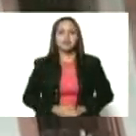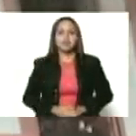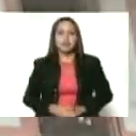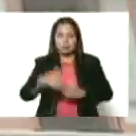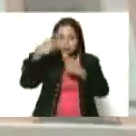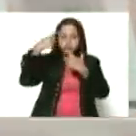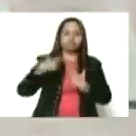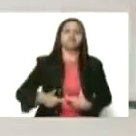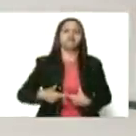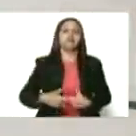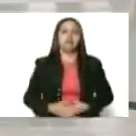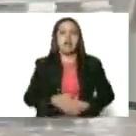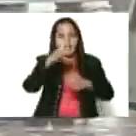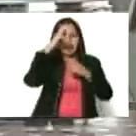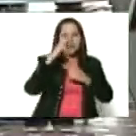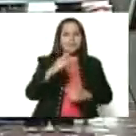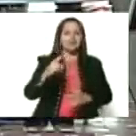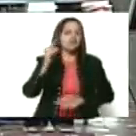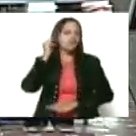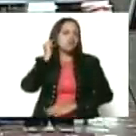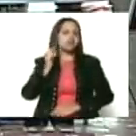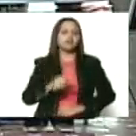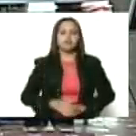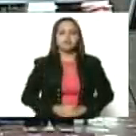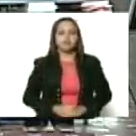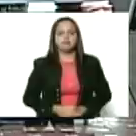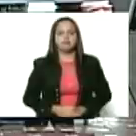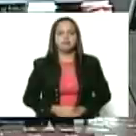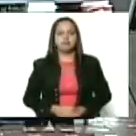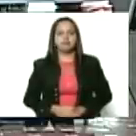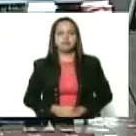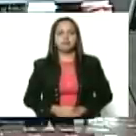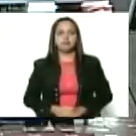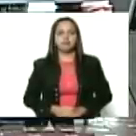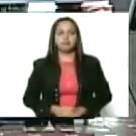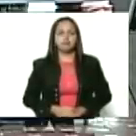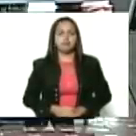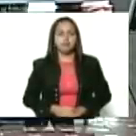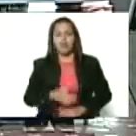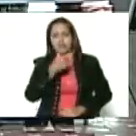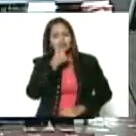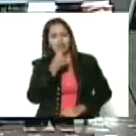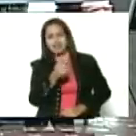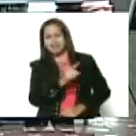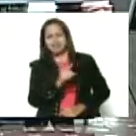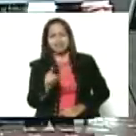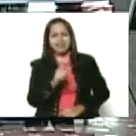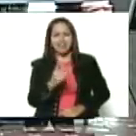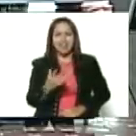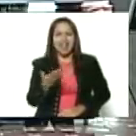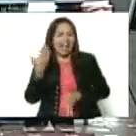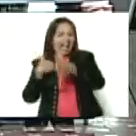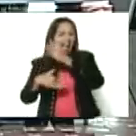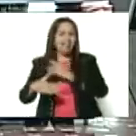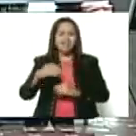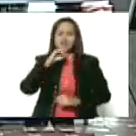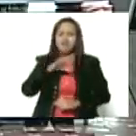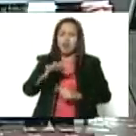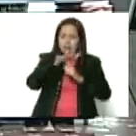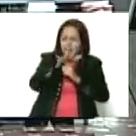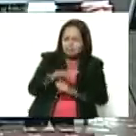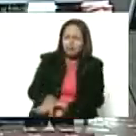dignidad, por el respeto a la mujer. No era fácil. La cultura machista y patriarcal era